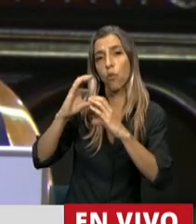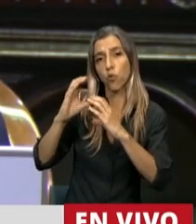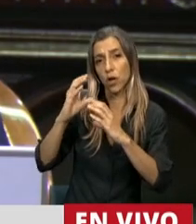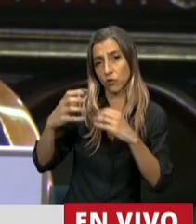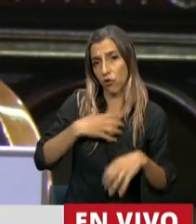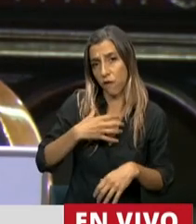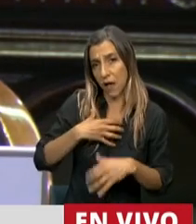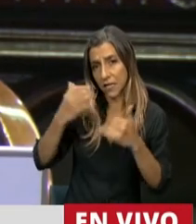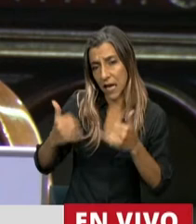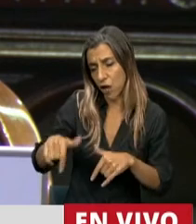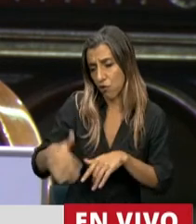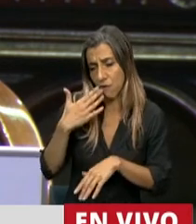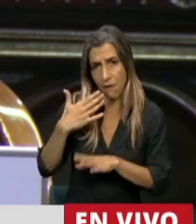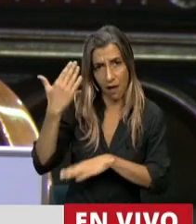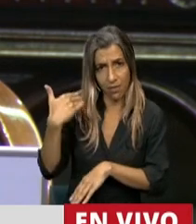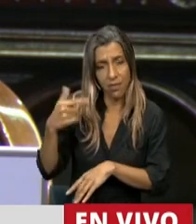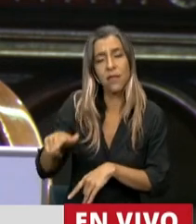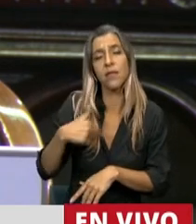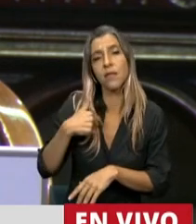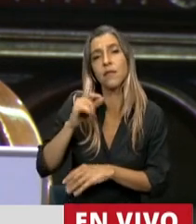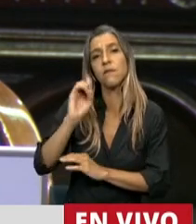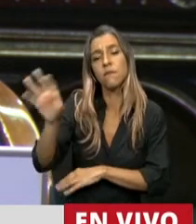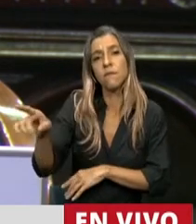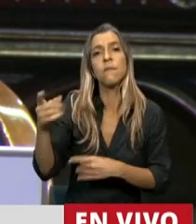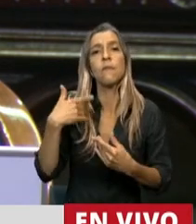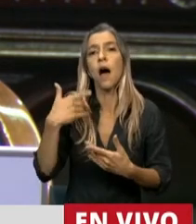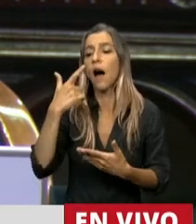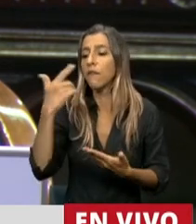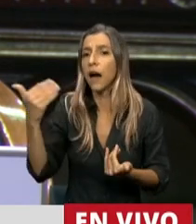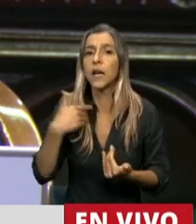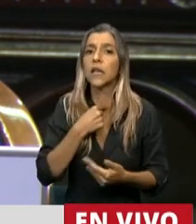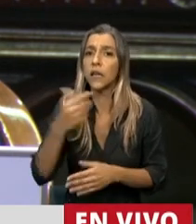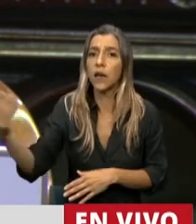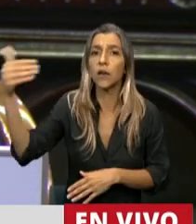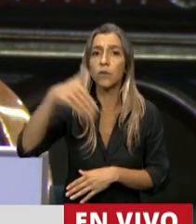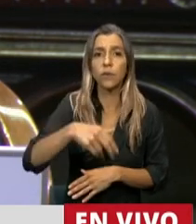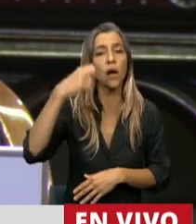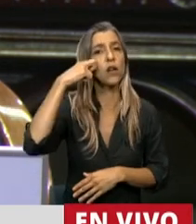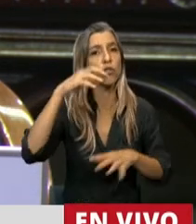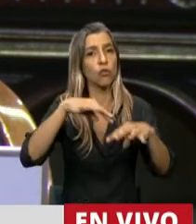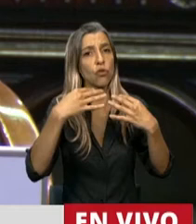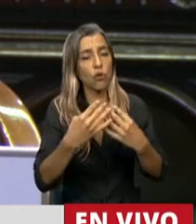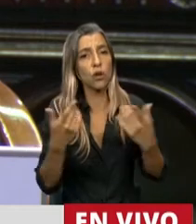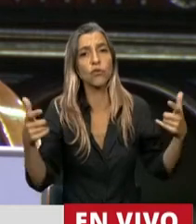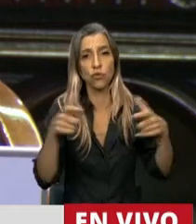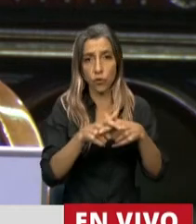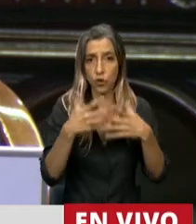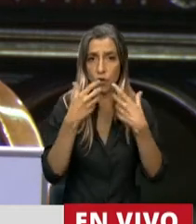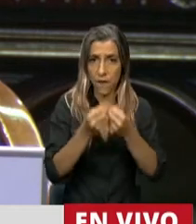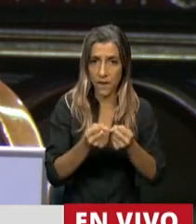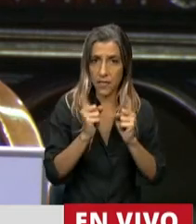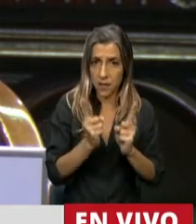era tarde, para que venga cuando lo crea oportuno a la Cámara, a la Comisión de Defensa,